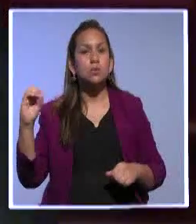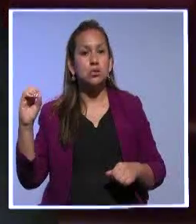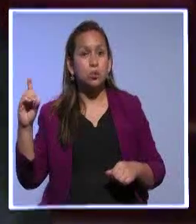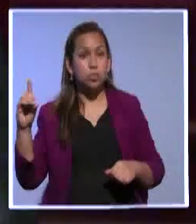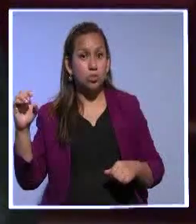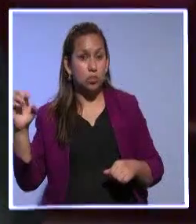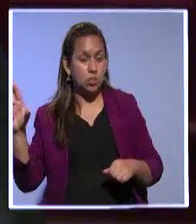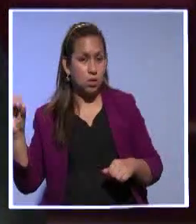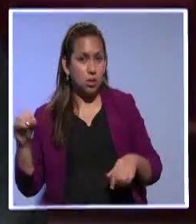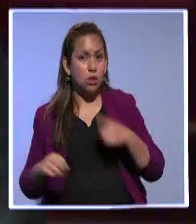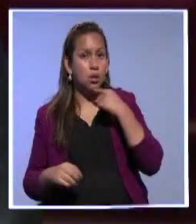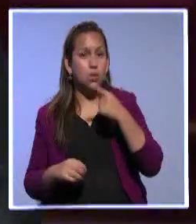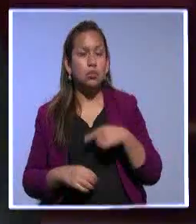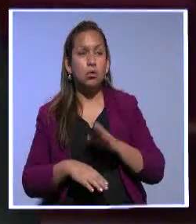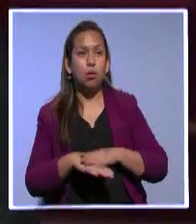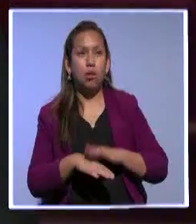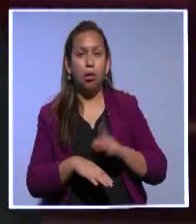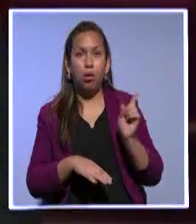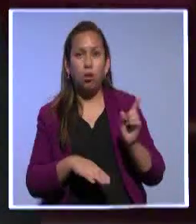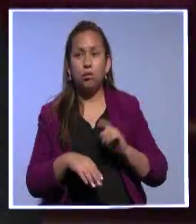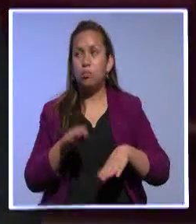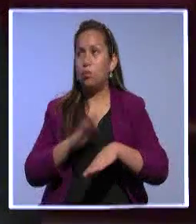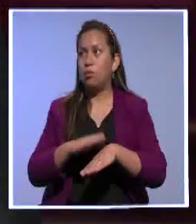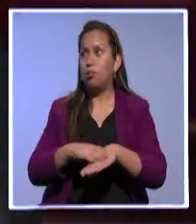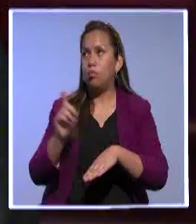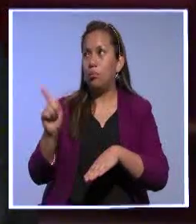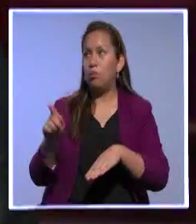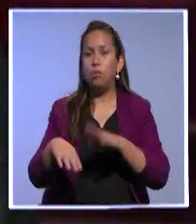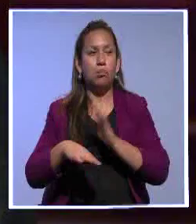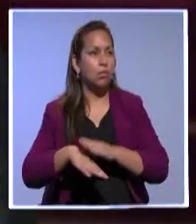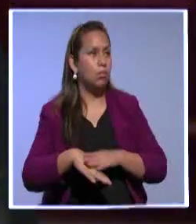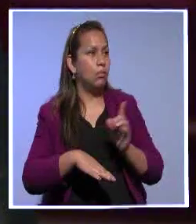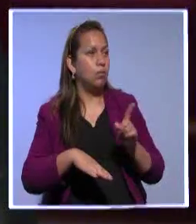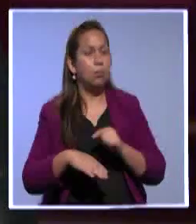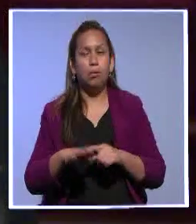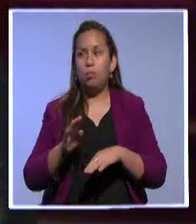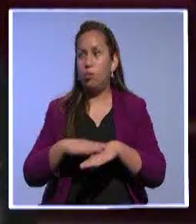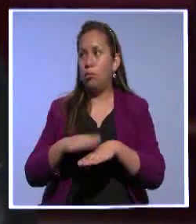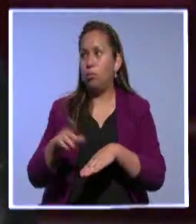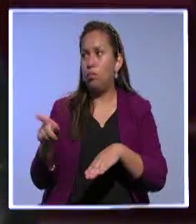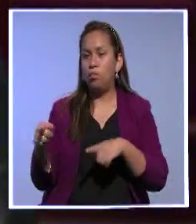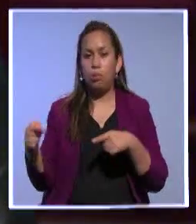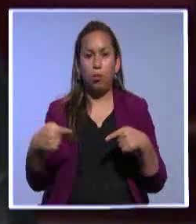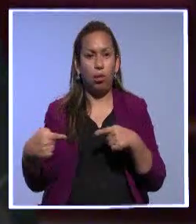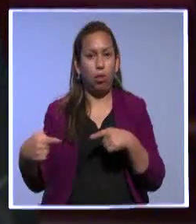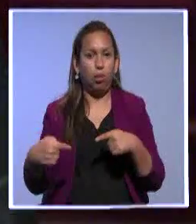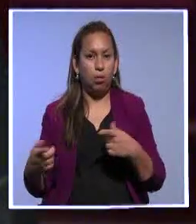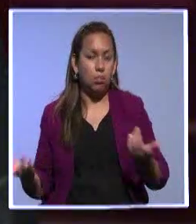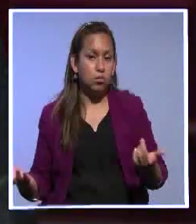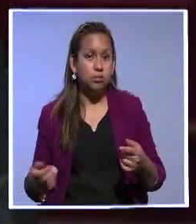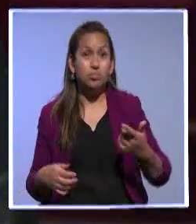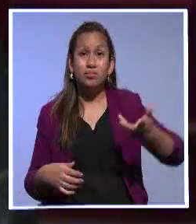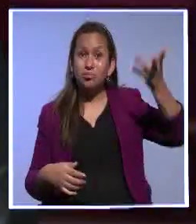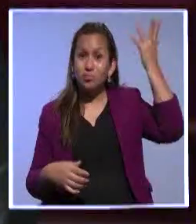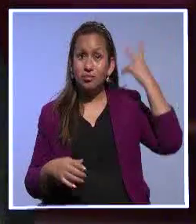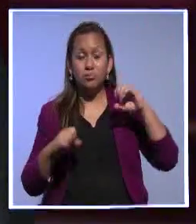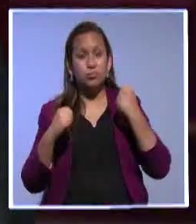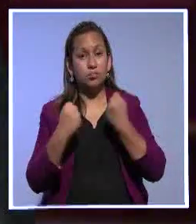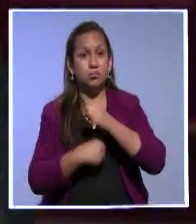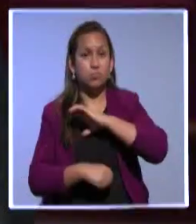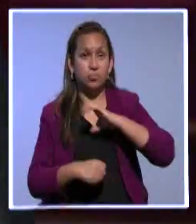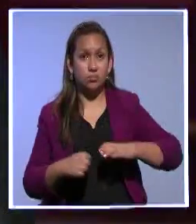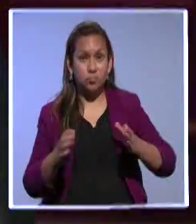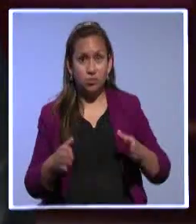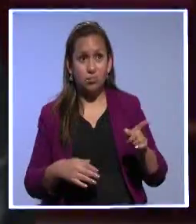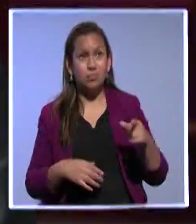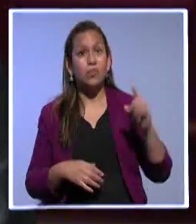anterior y que por supuesto señalan que son los grandes salvadores. No nos olvidemos, el Partido Social Cristiano ya tuvo el poder, tuvo un gobierno durante